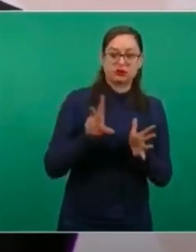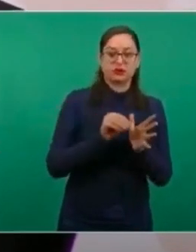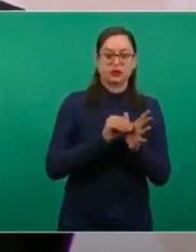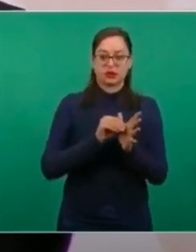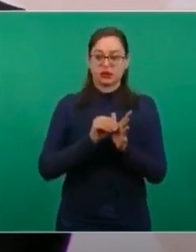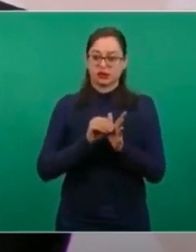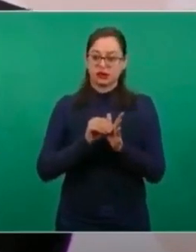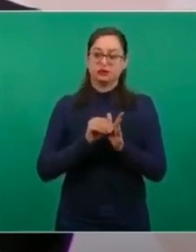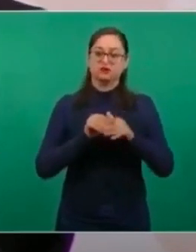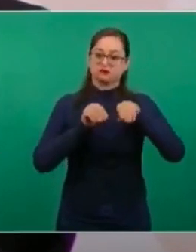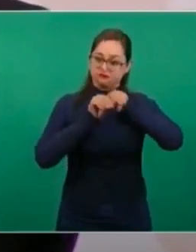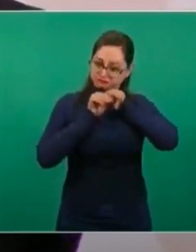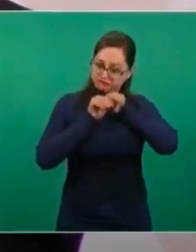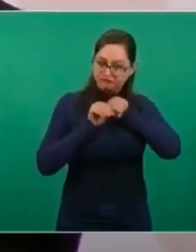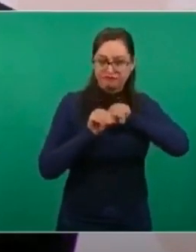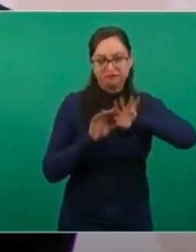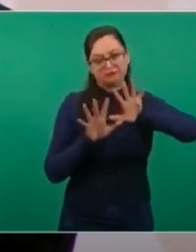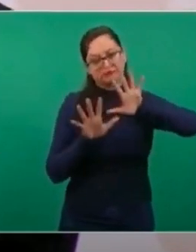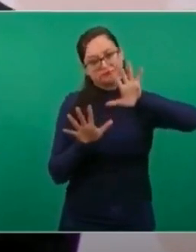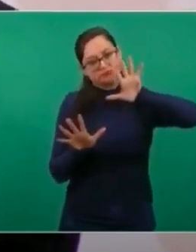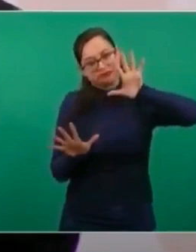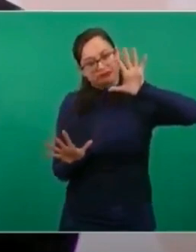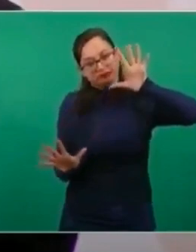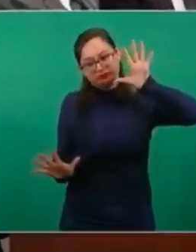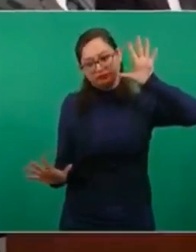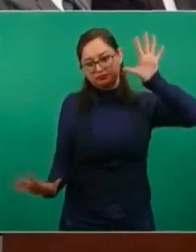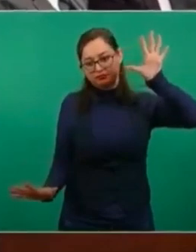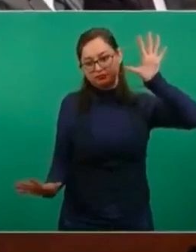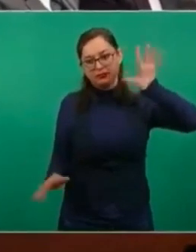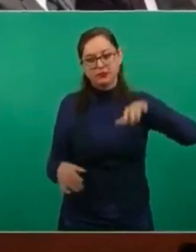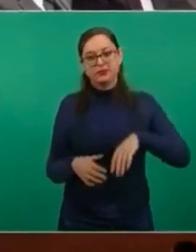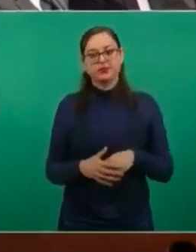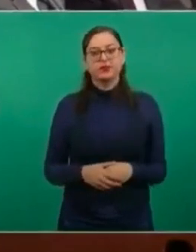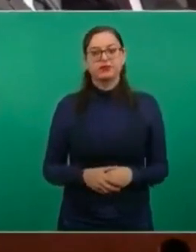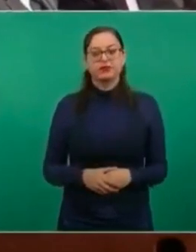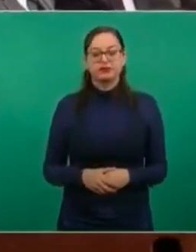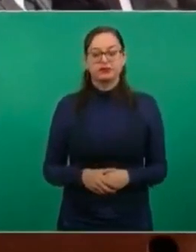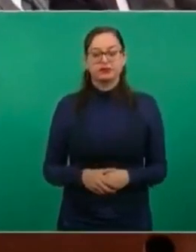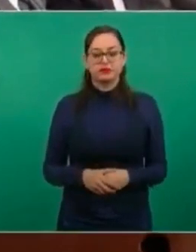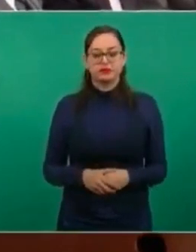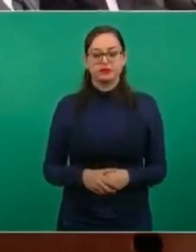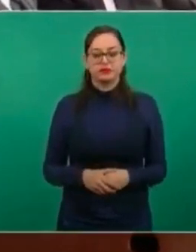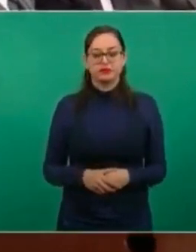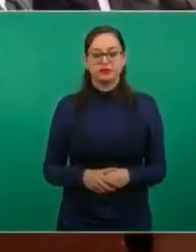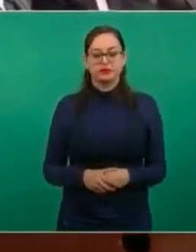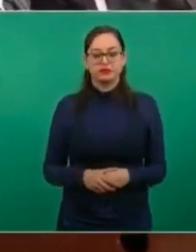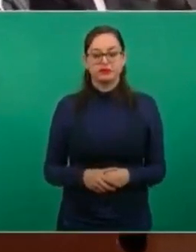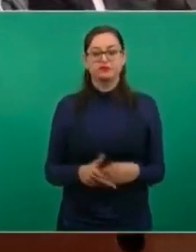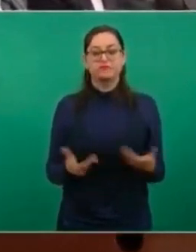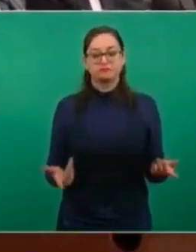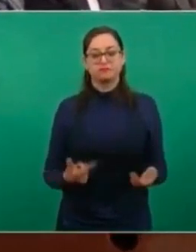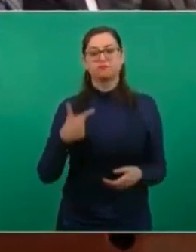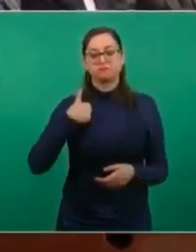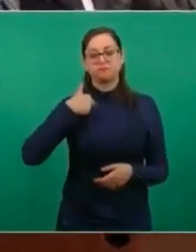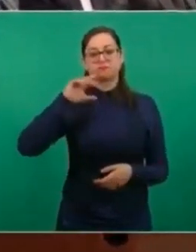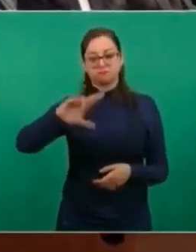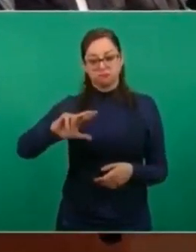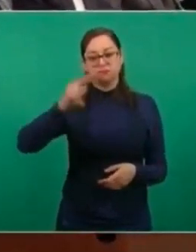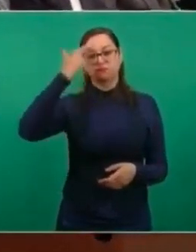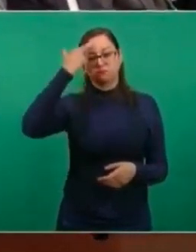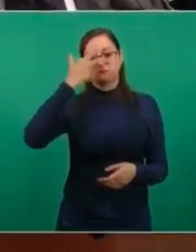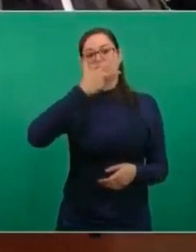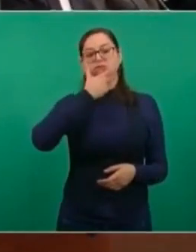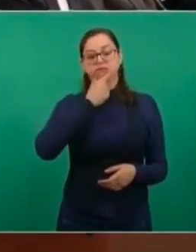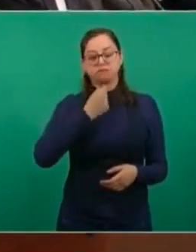fortalecer y ampliar en todo el país, en acuerdo con gobernadoras y con